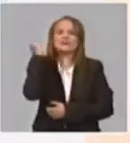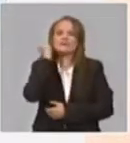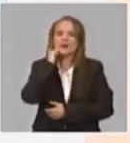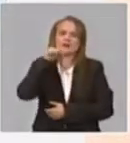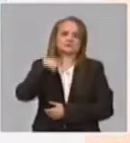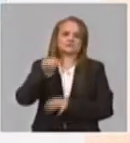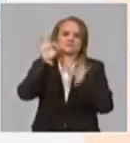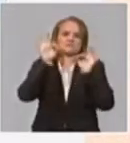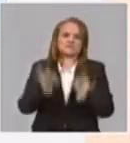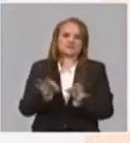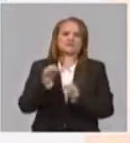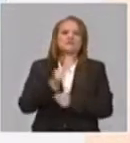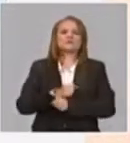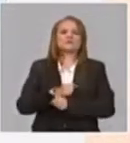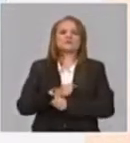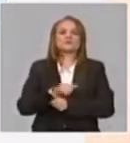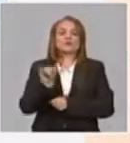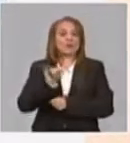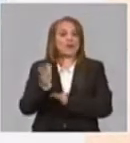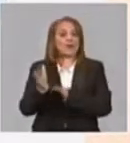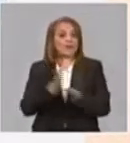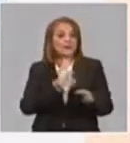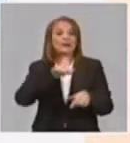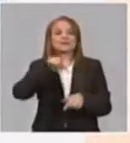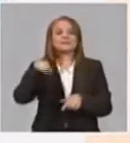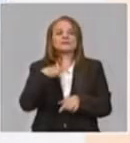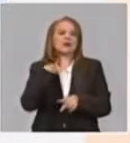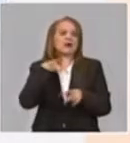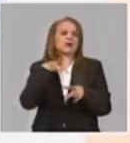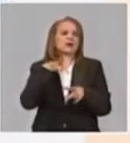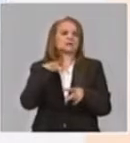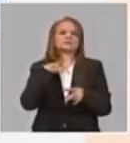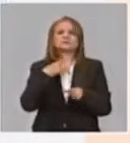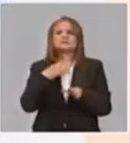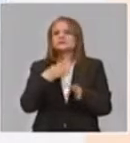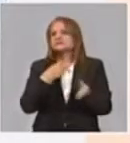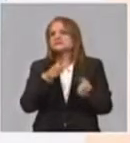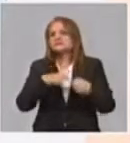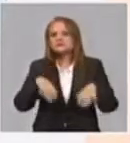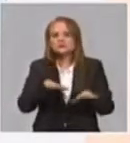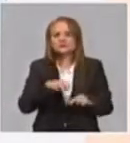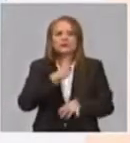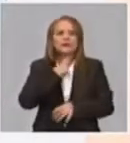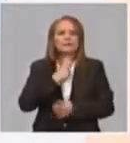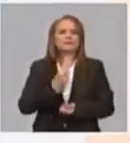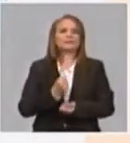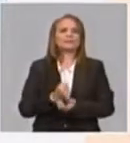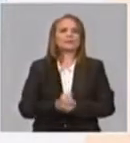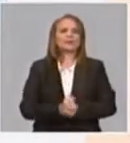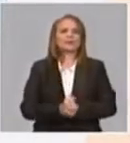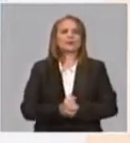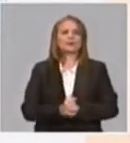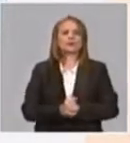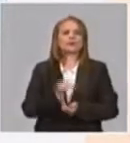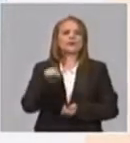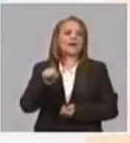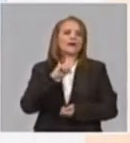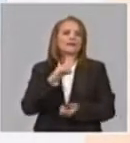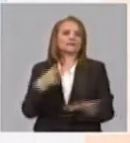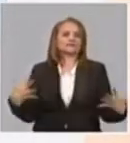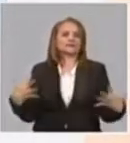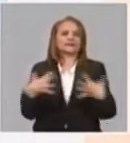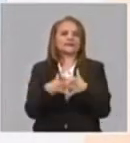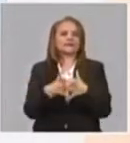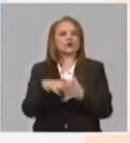igual que las cuestiones con, digamos, las relaciones con